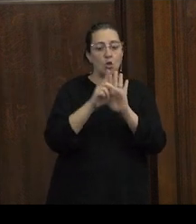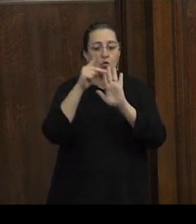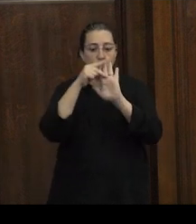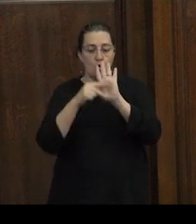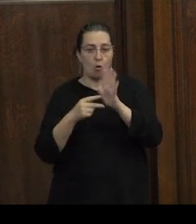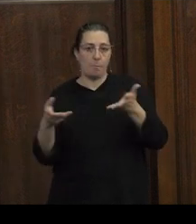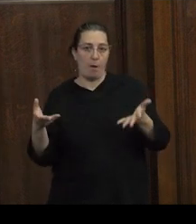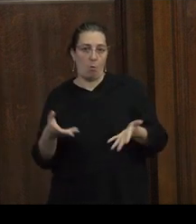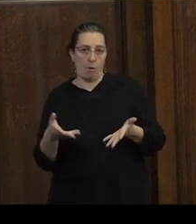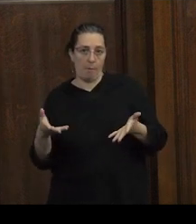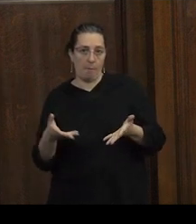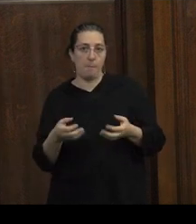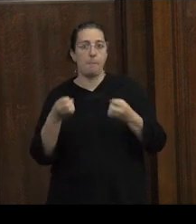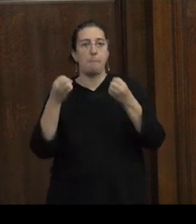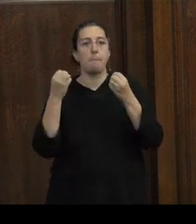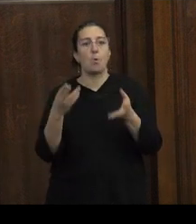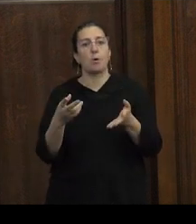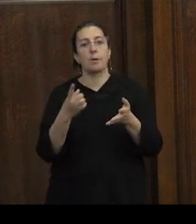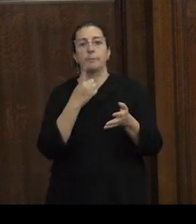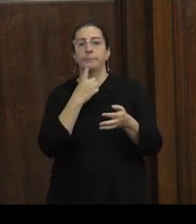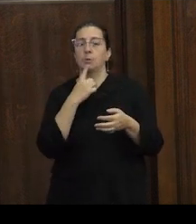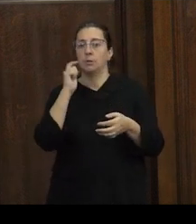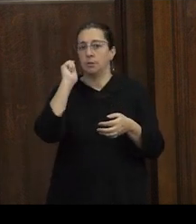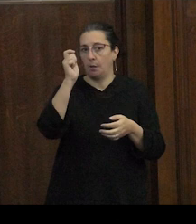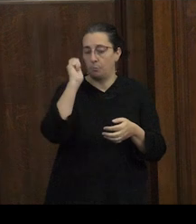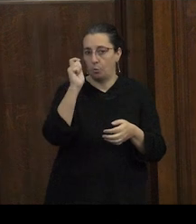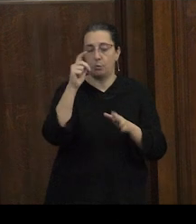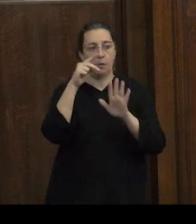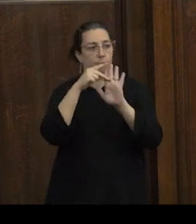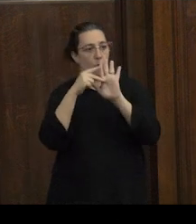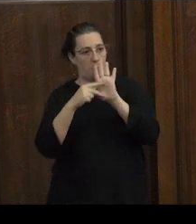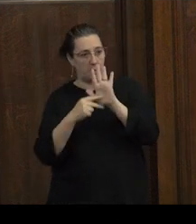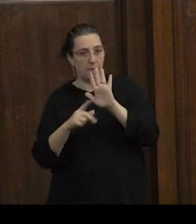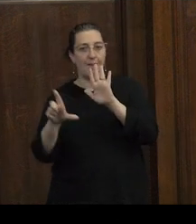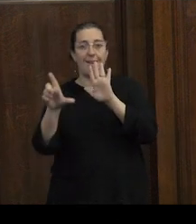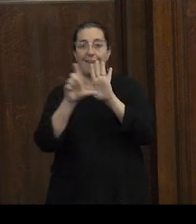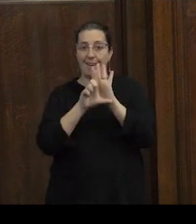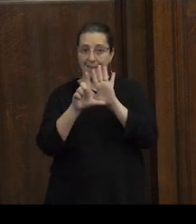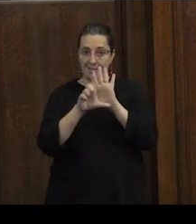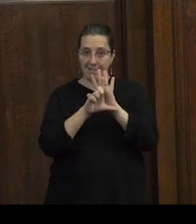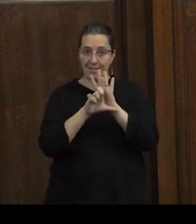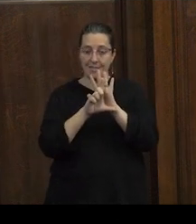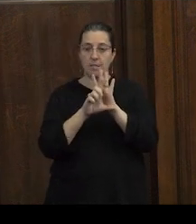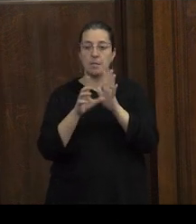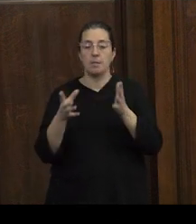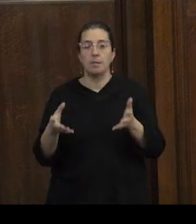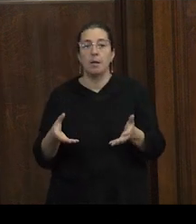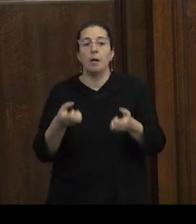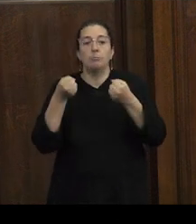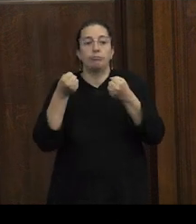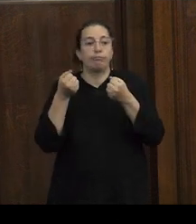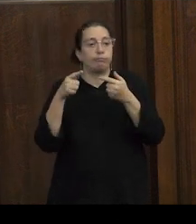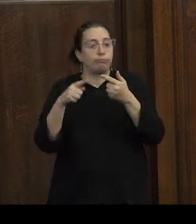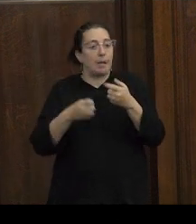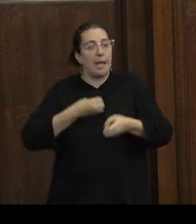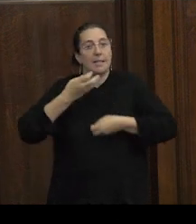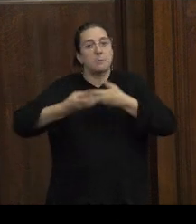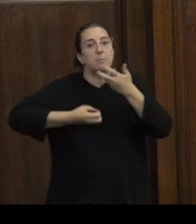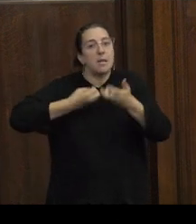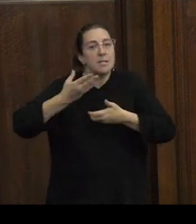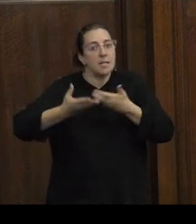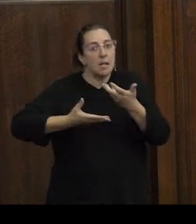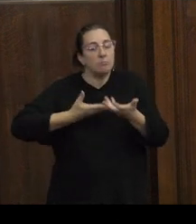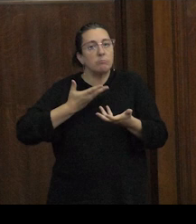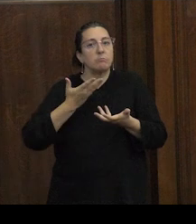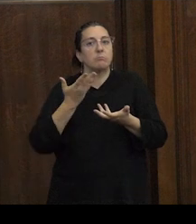vigentes porque las políticas públicas las normativas y las leyes recogen y expresan esos cambios